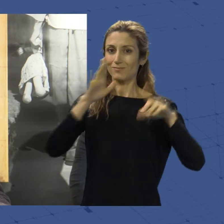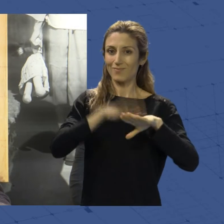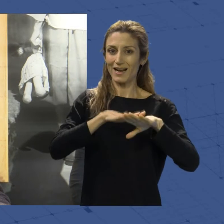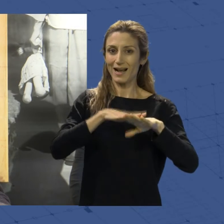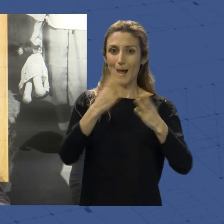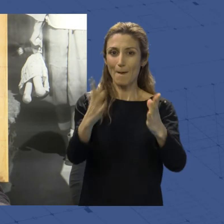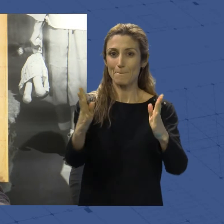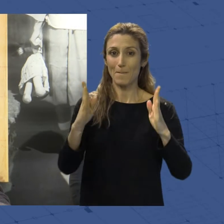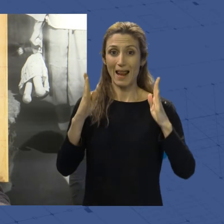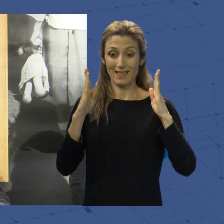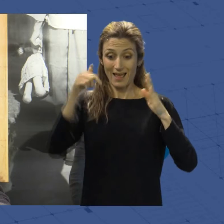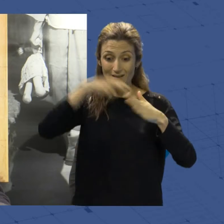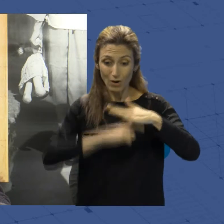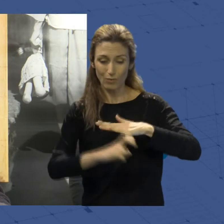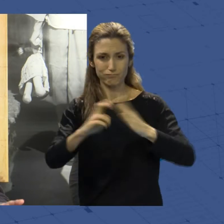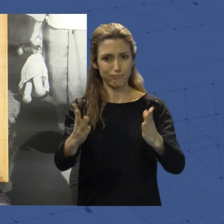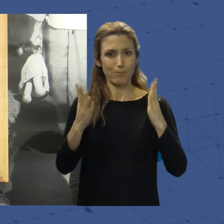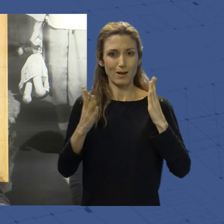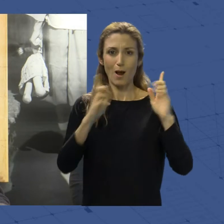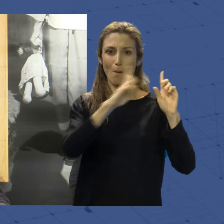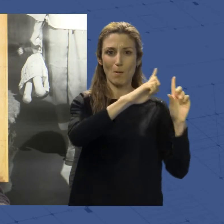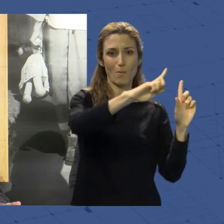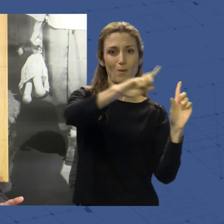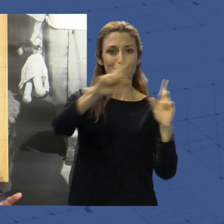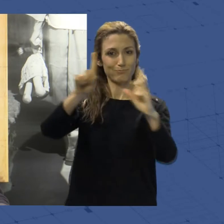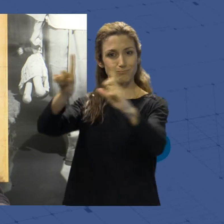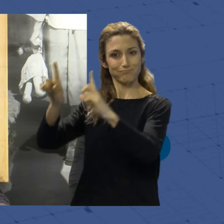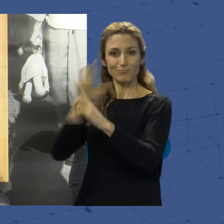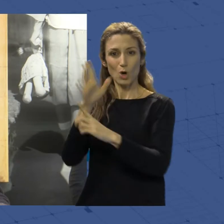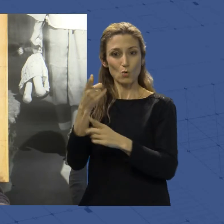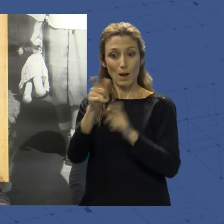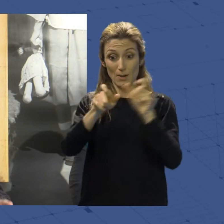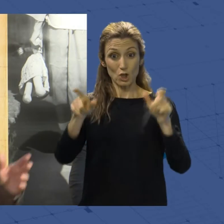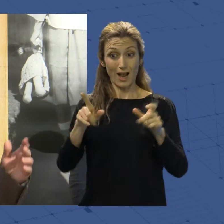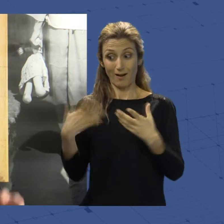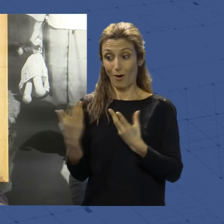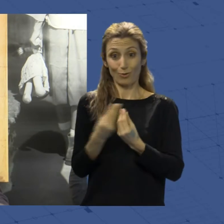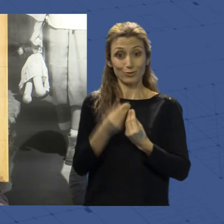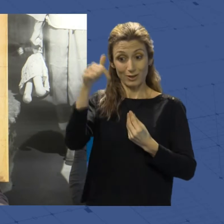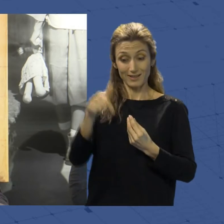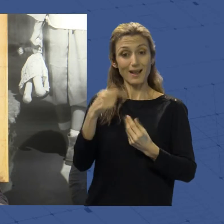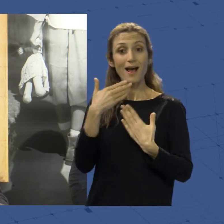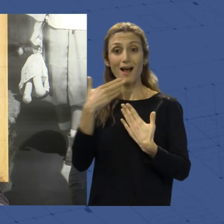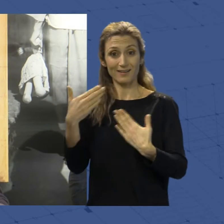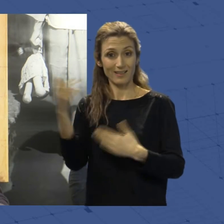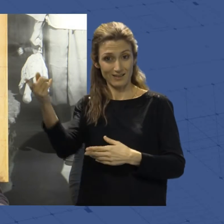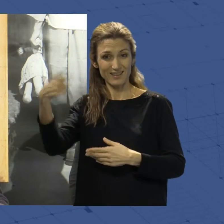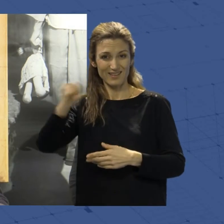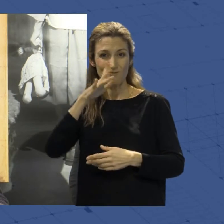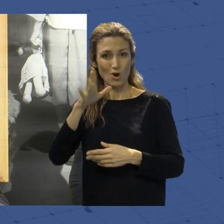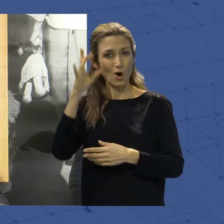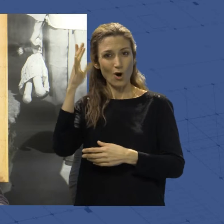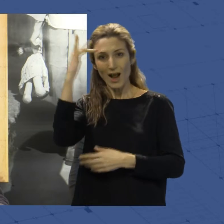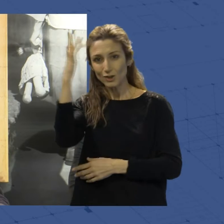Y a raíz de eso, con un grupo de gente que me rodea y a la cual agradezco muchísimo el entusiasmo y la